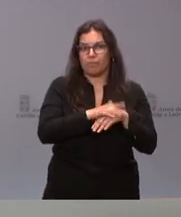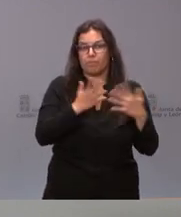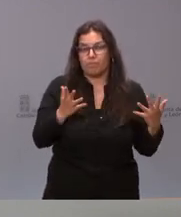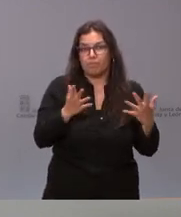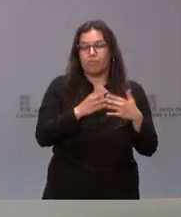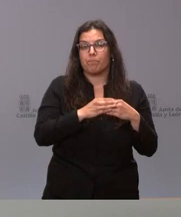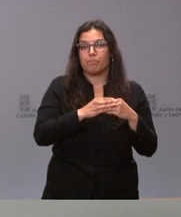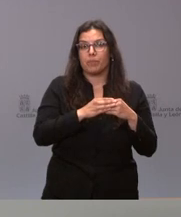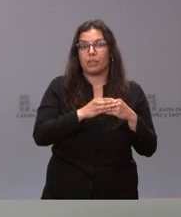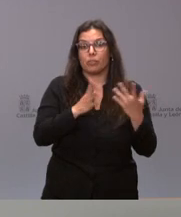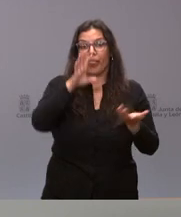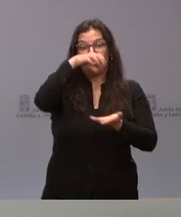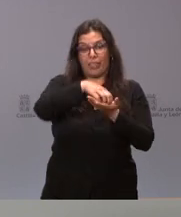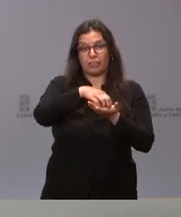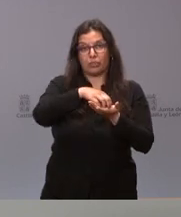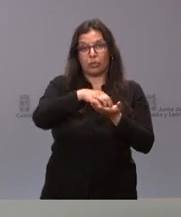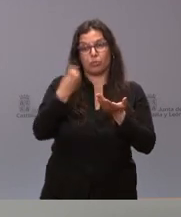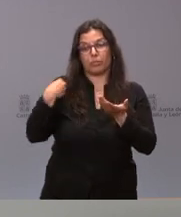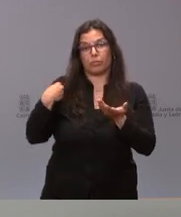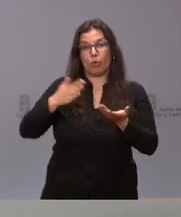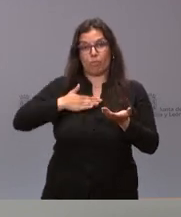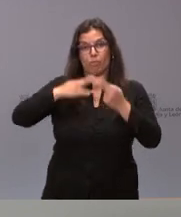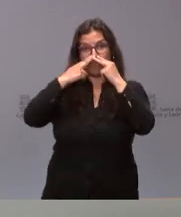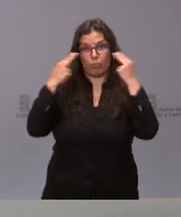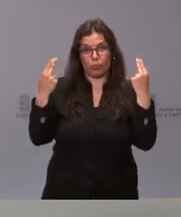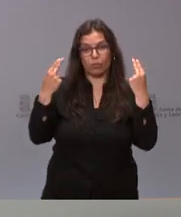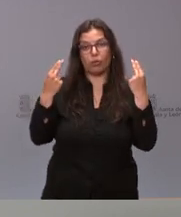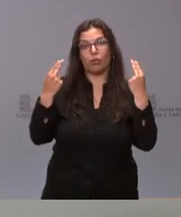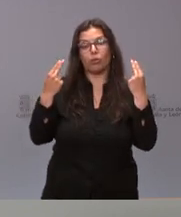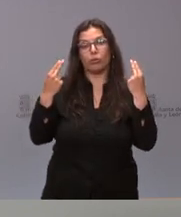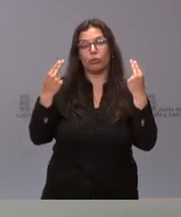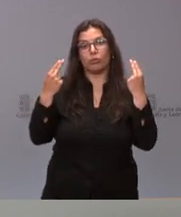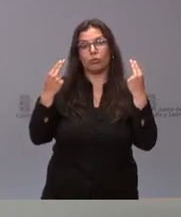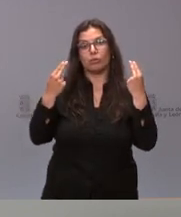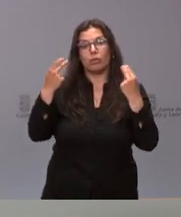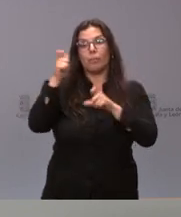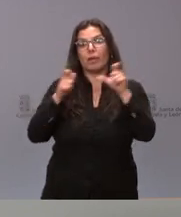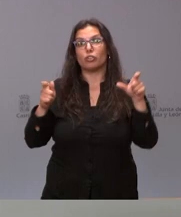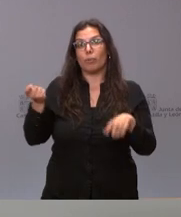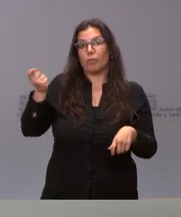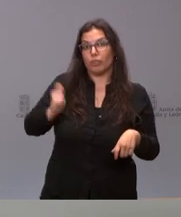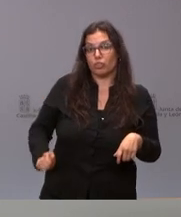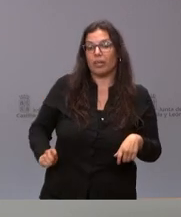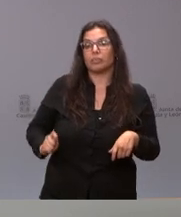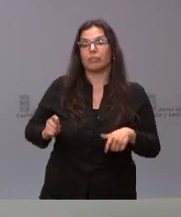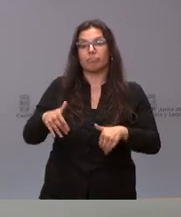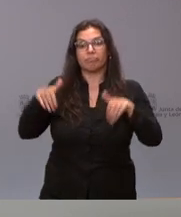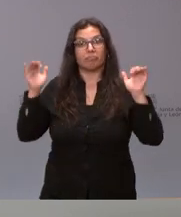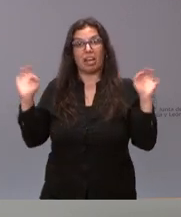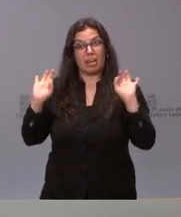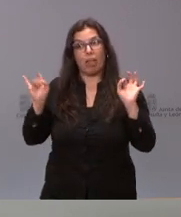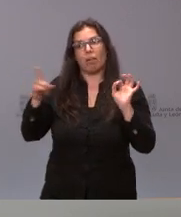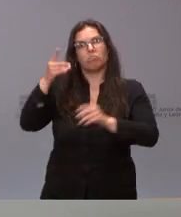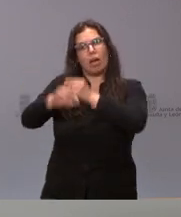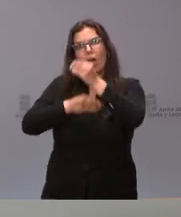Nosotros, en los centros en los que de carácter público el número de profesionales que no han hecho objeción de conciencia permite desarrollar